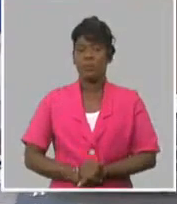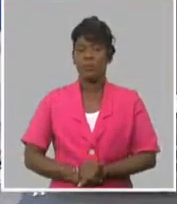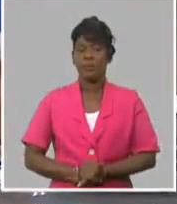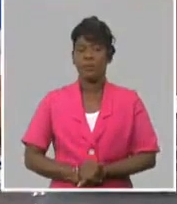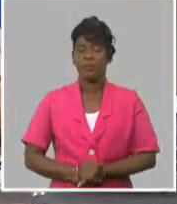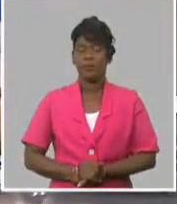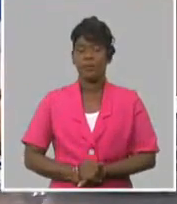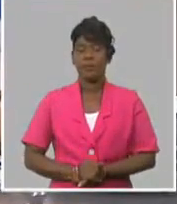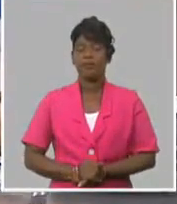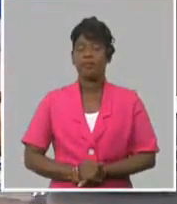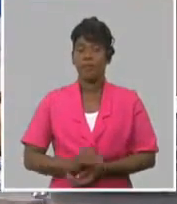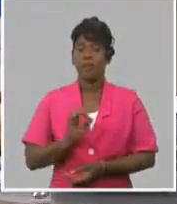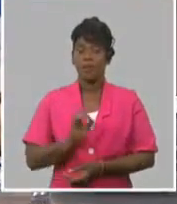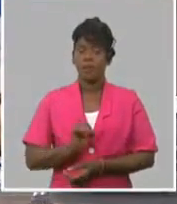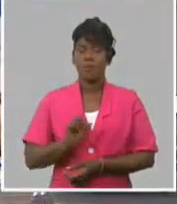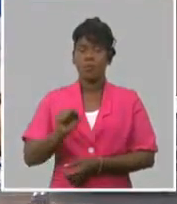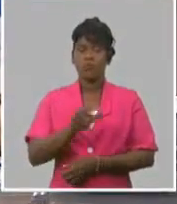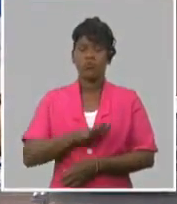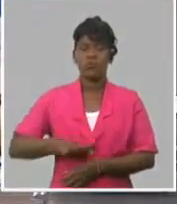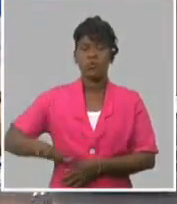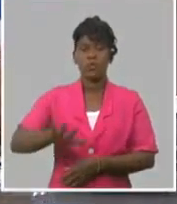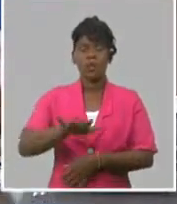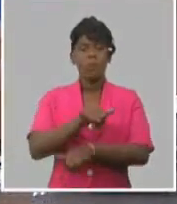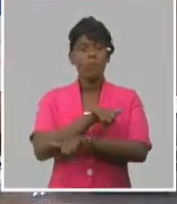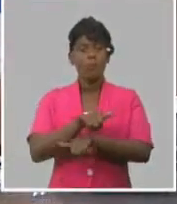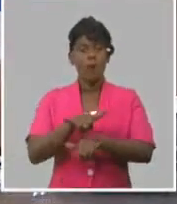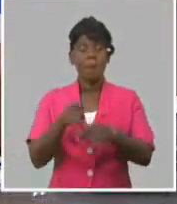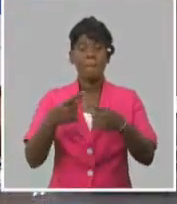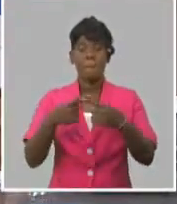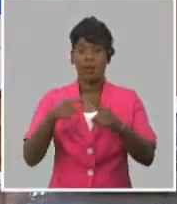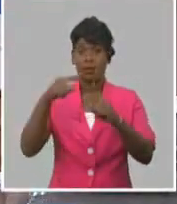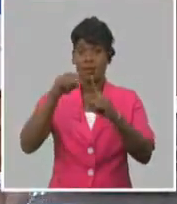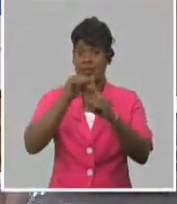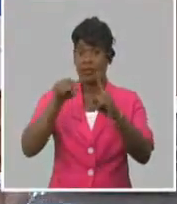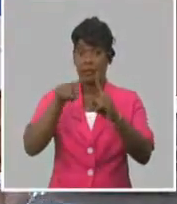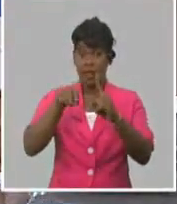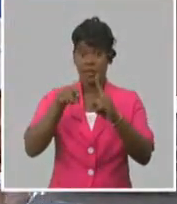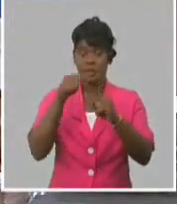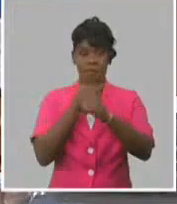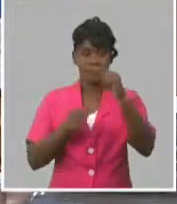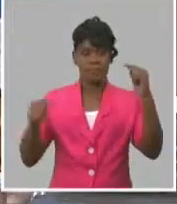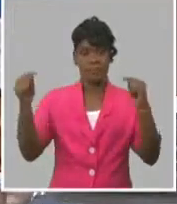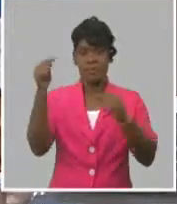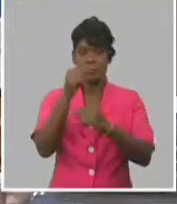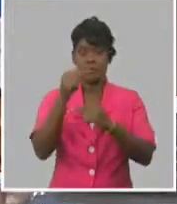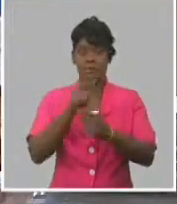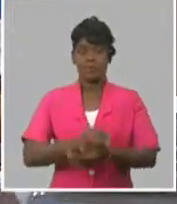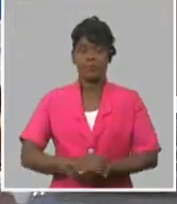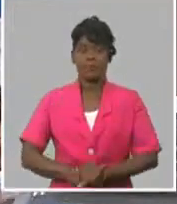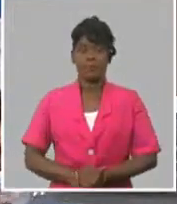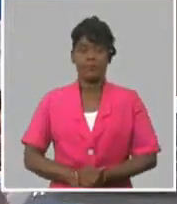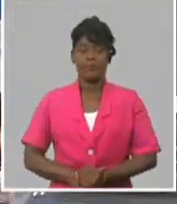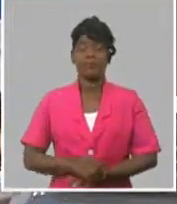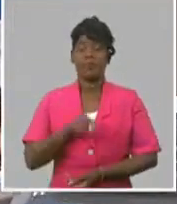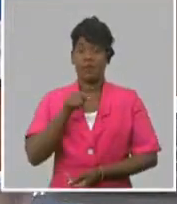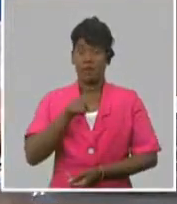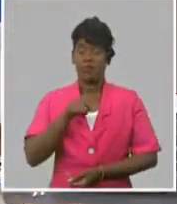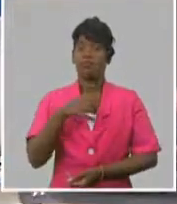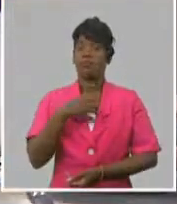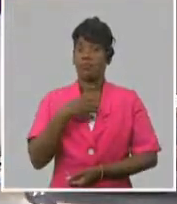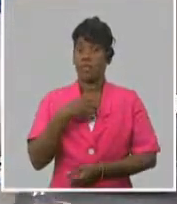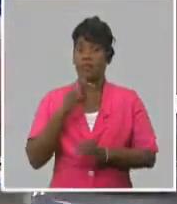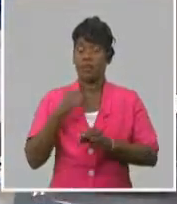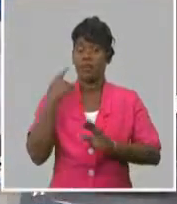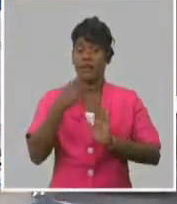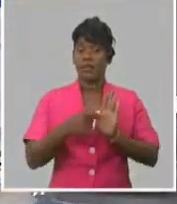e incluso en la sociedad también. Pero este tema es totalmente transversal. Eso tiene esta